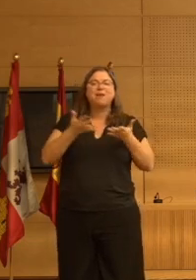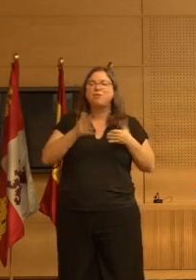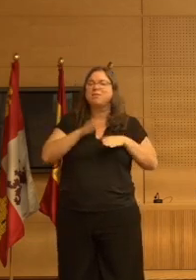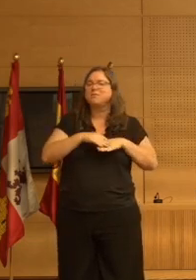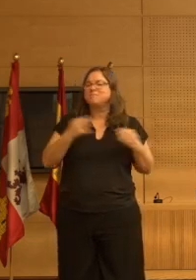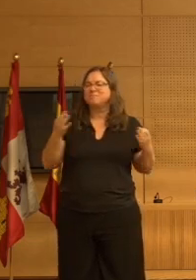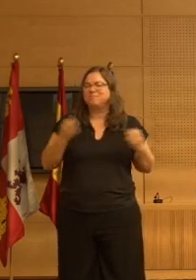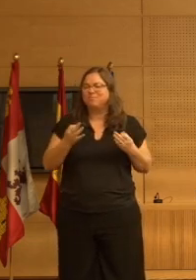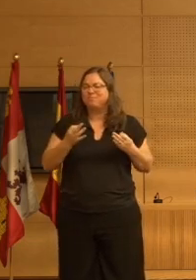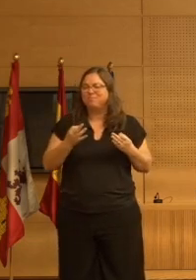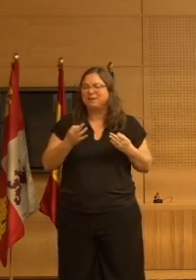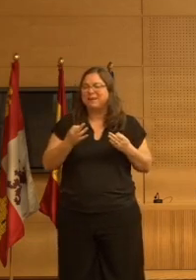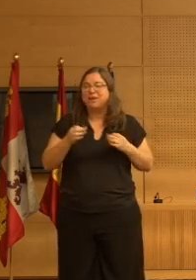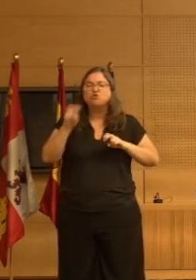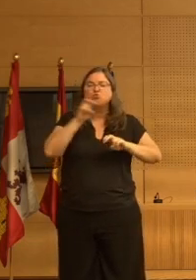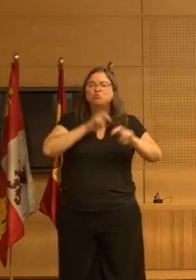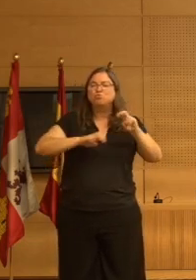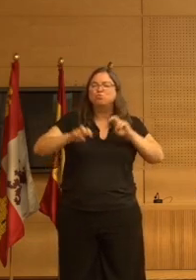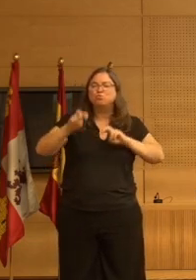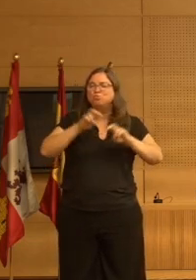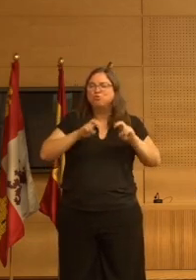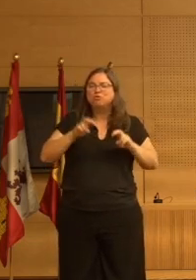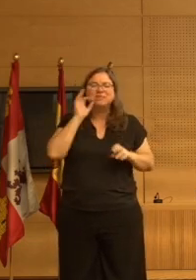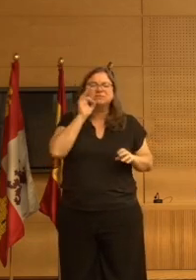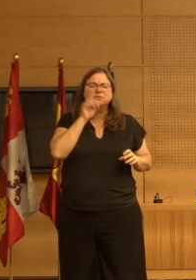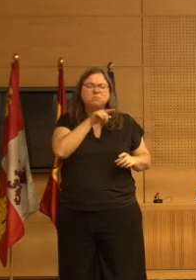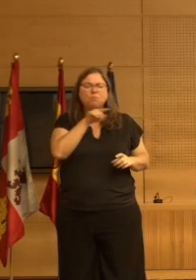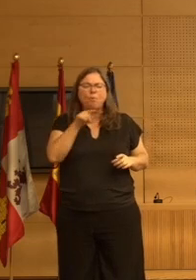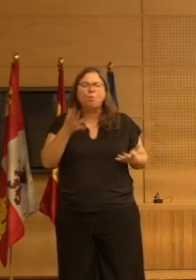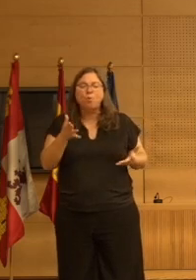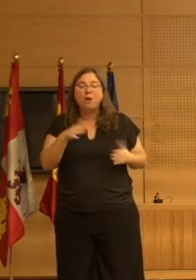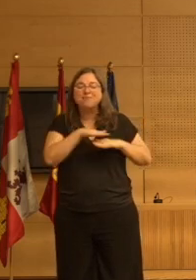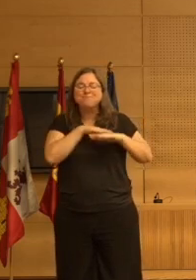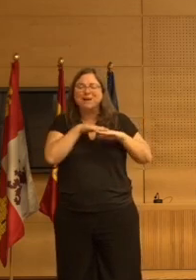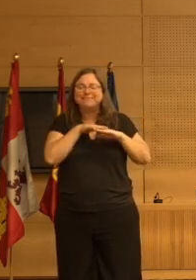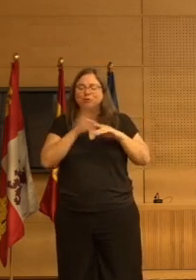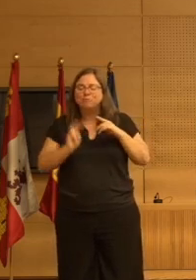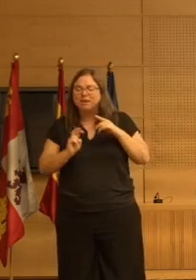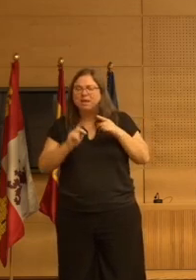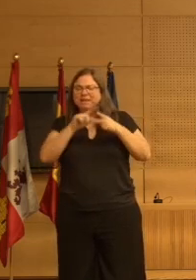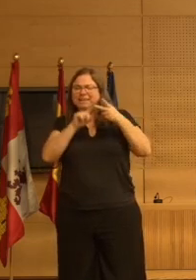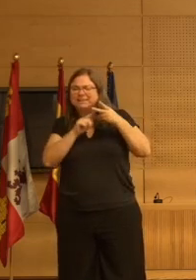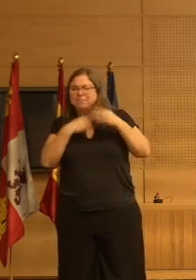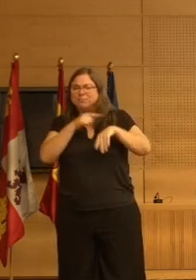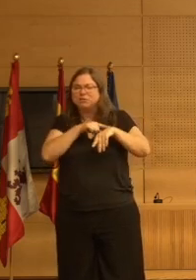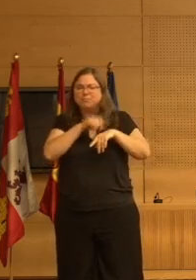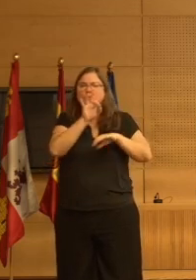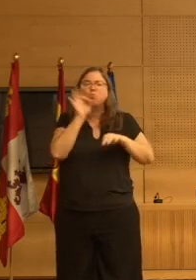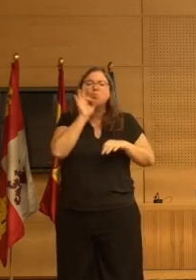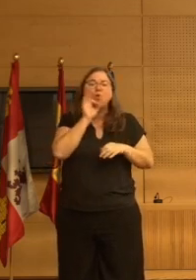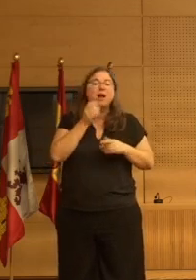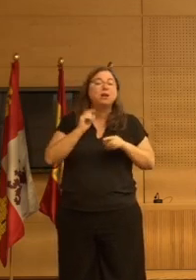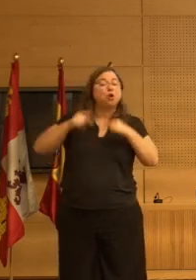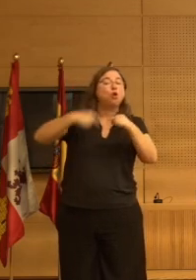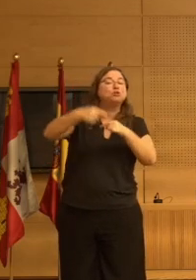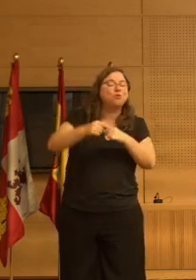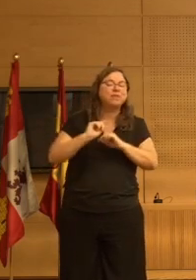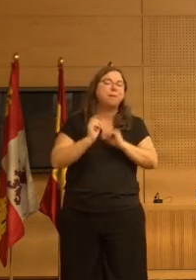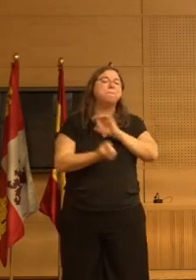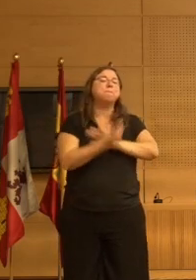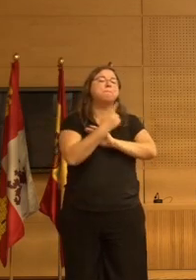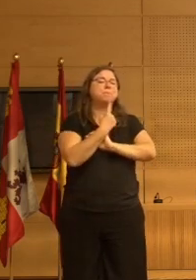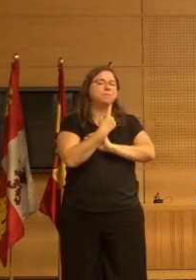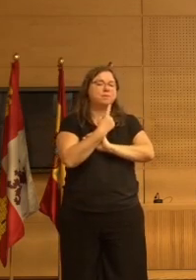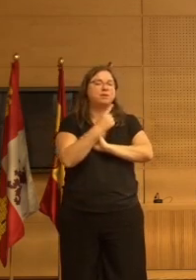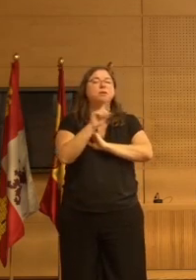te orienta a que busques cuál es el síndrome básico fundamental que puede estar generando el resto de síntomas lo que llamaríamos